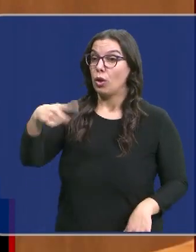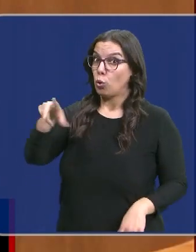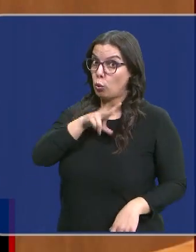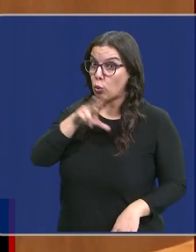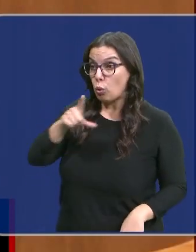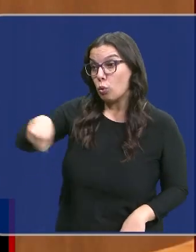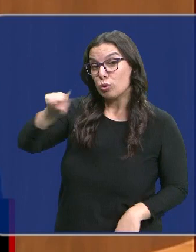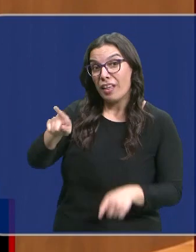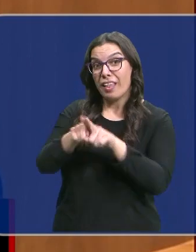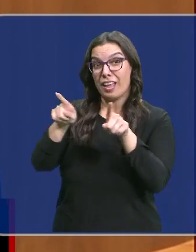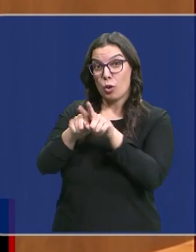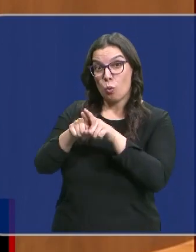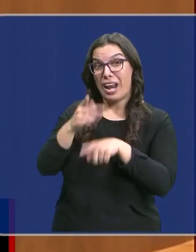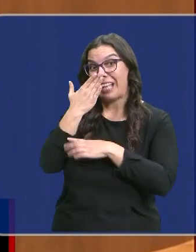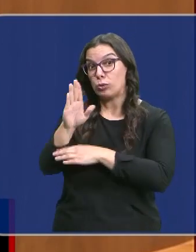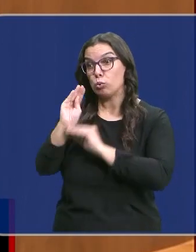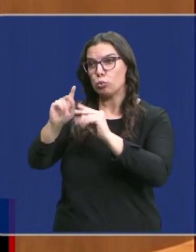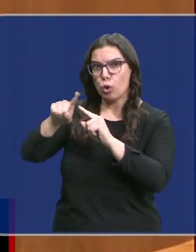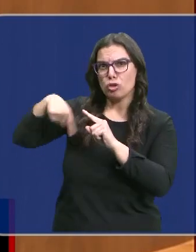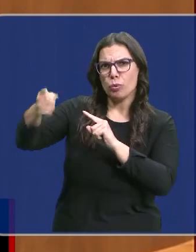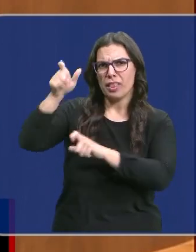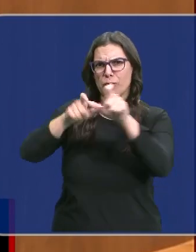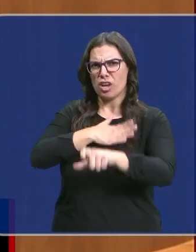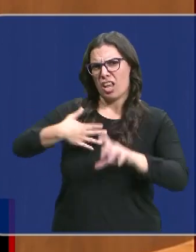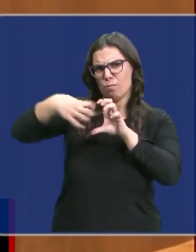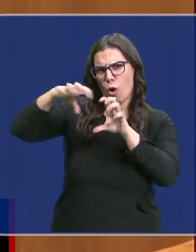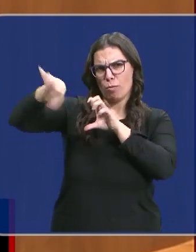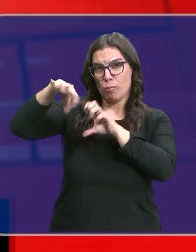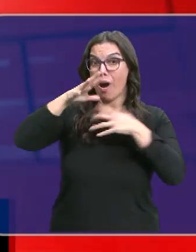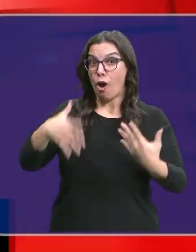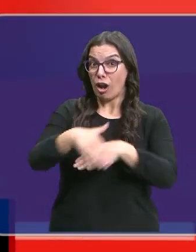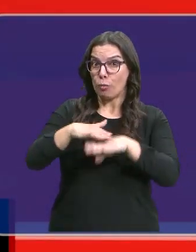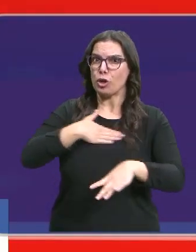han sido una fábrica de independentistas que el actual gobierno está intentando arreglarlo.